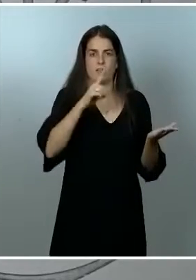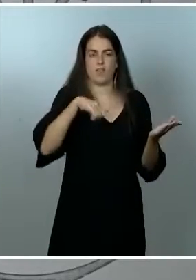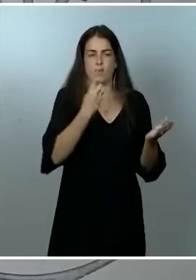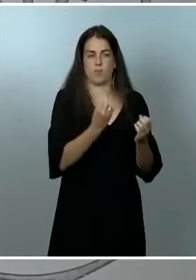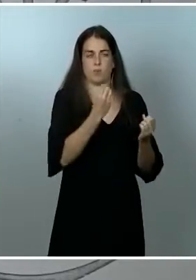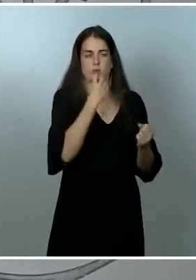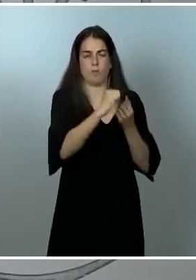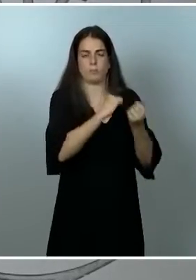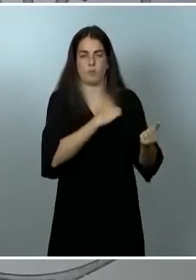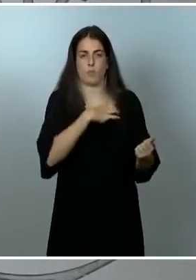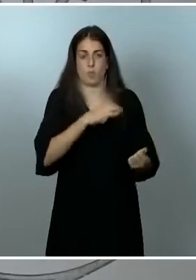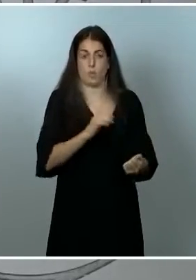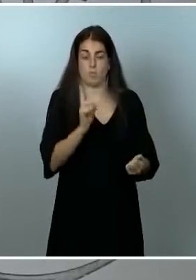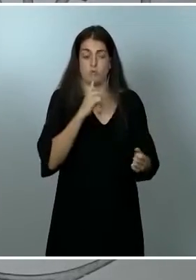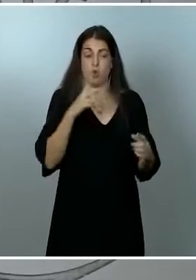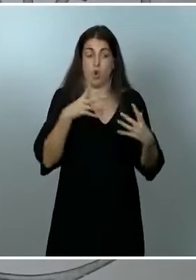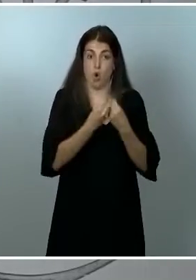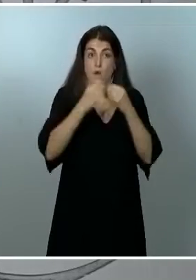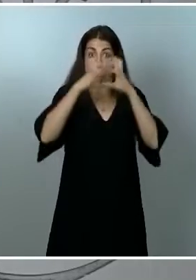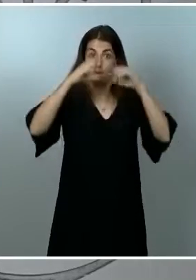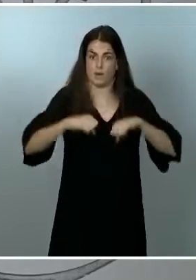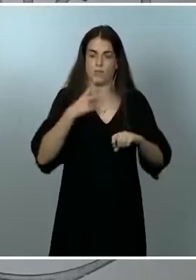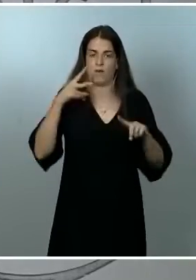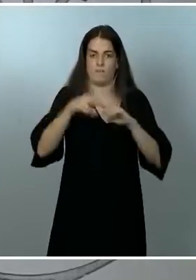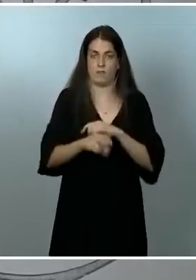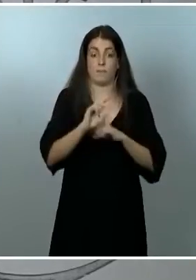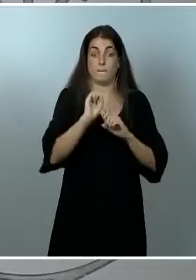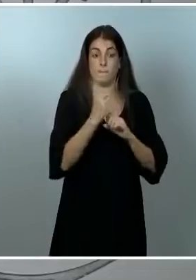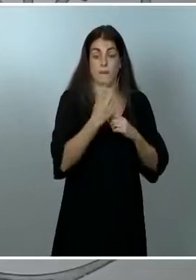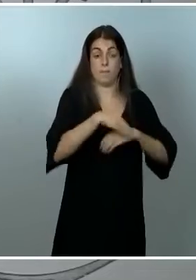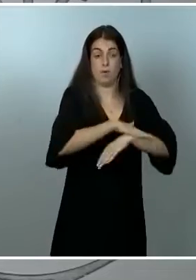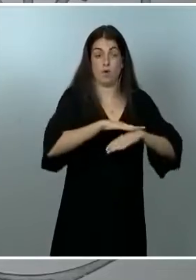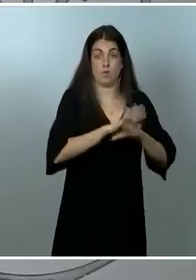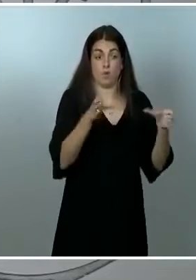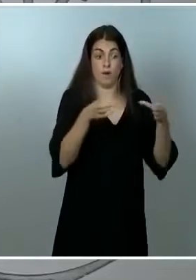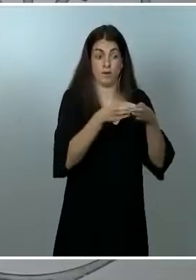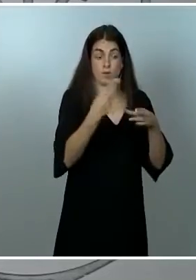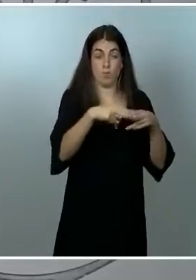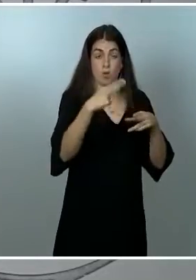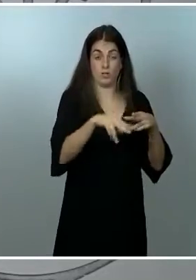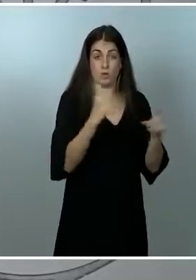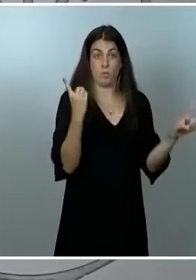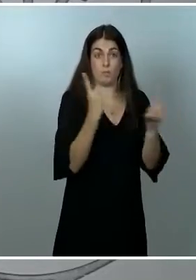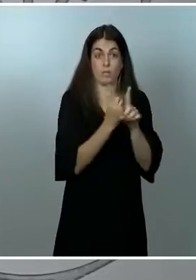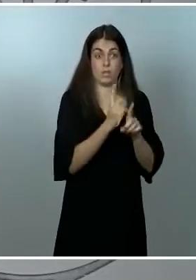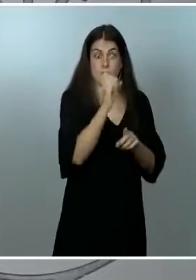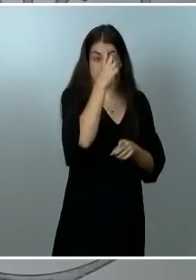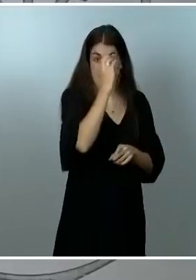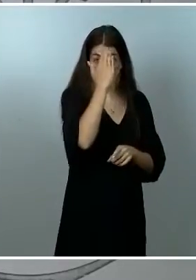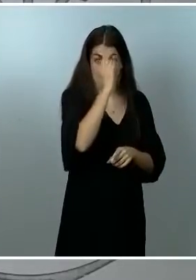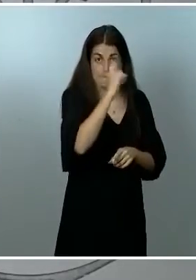el criterio del Gobierno, del primer partido de la oposición y que pone de manifiesto, constata, la deriva